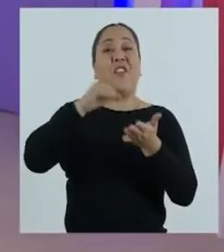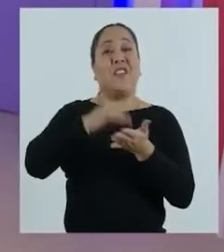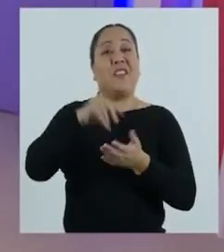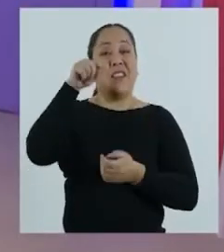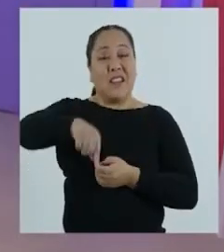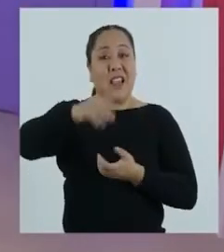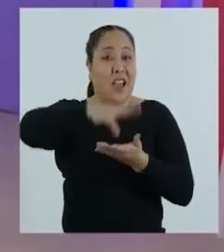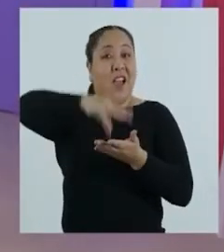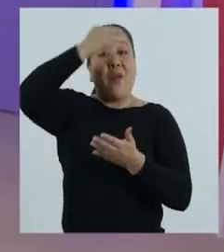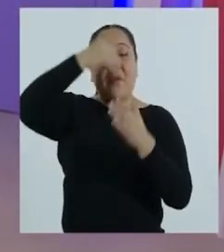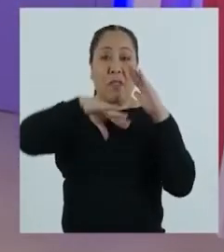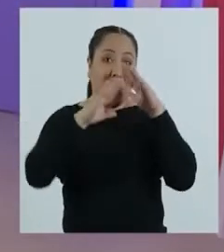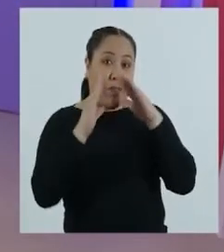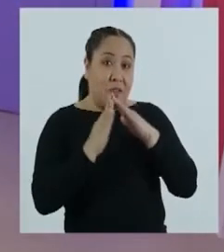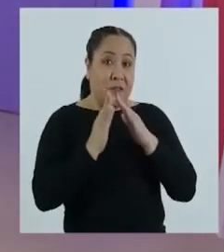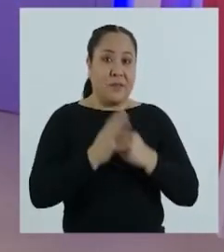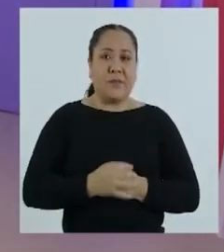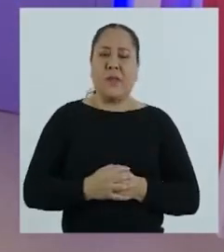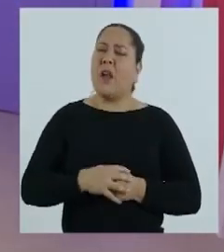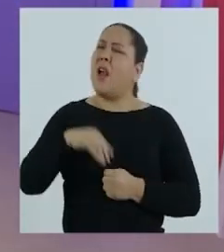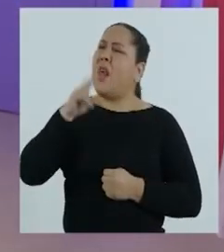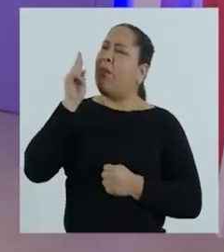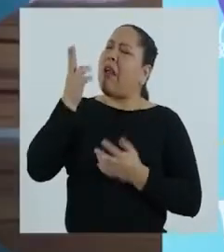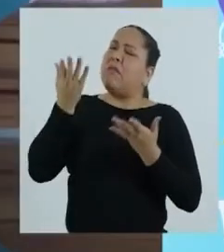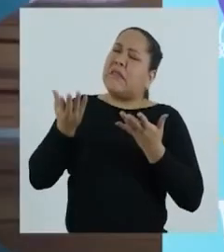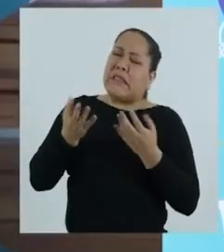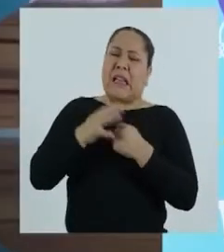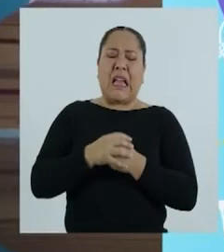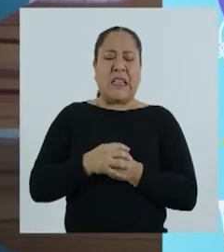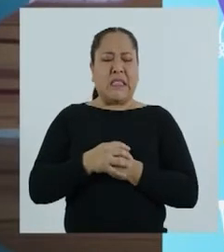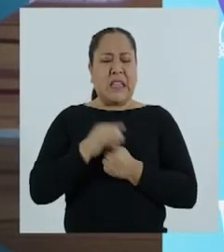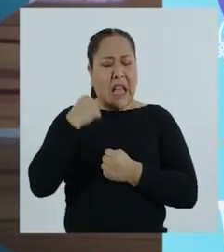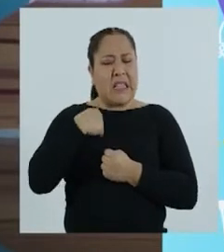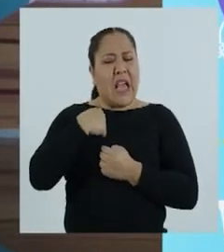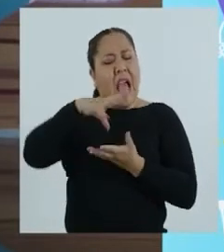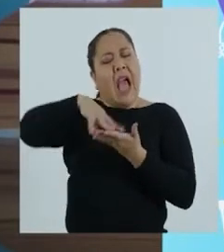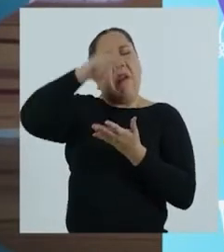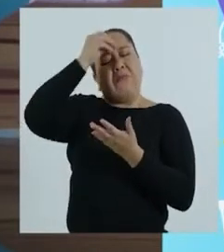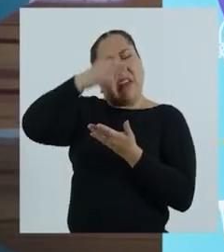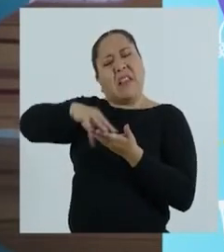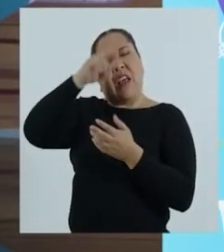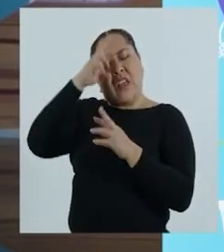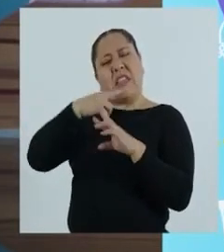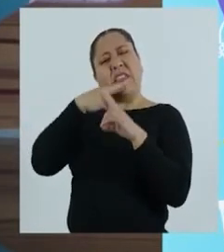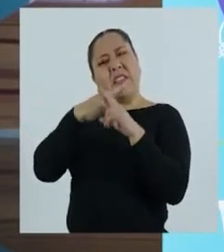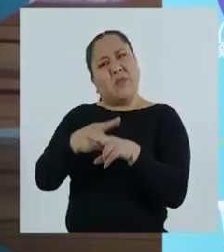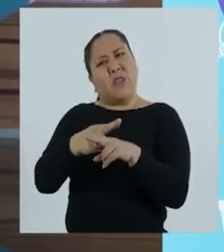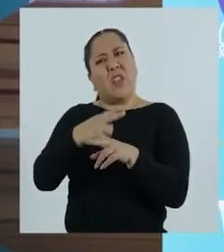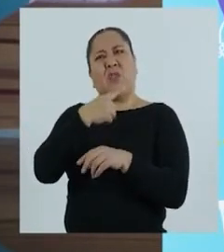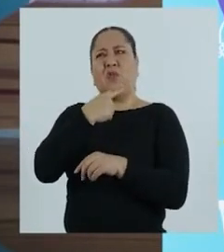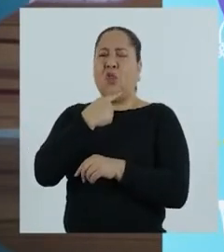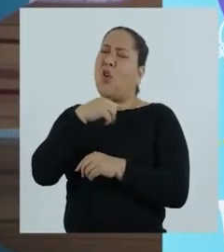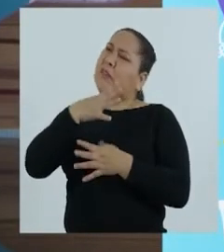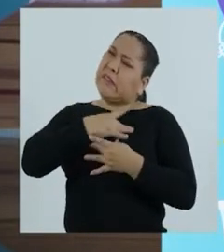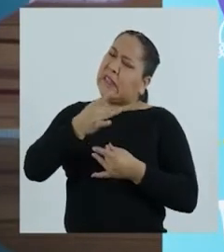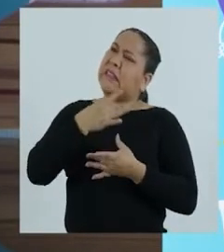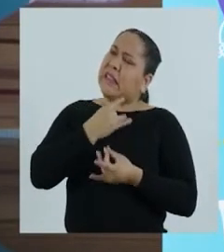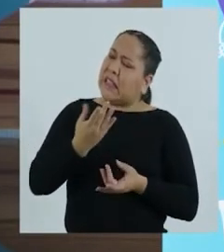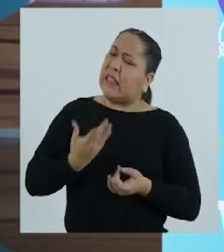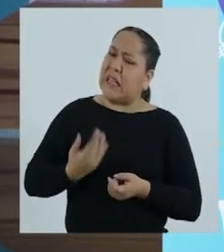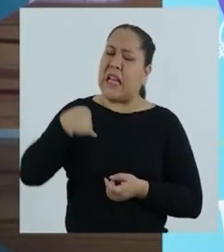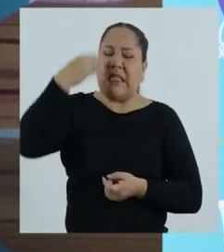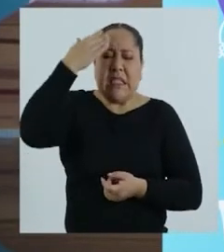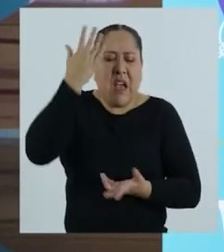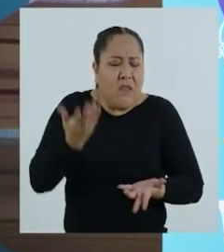Bienvenidas y bienvenidos de vuelta otra vez a Aprendo en Casa. Profesora, quedo pendiente responder la pregunta que estoy